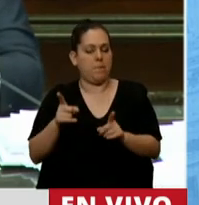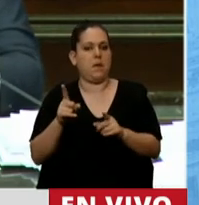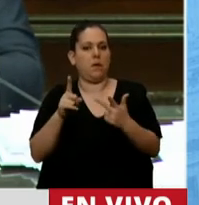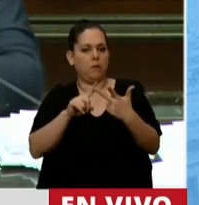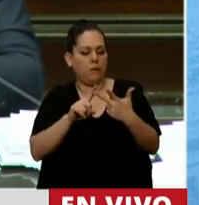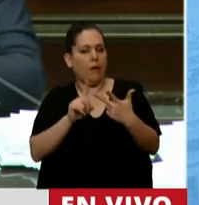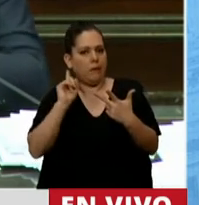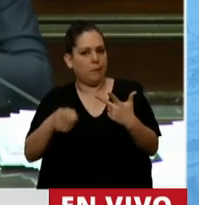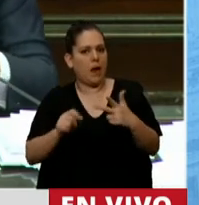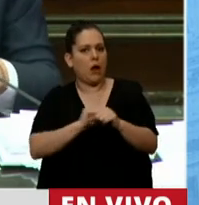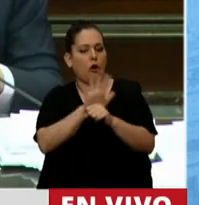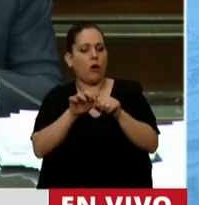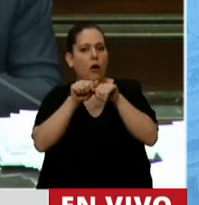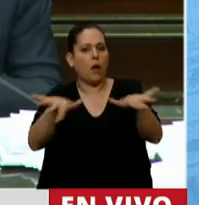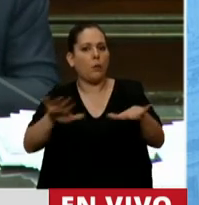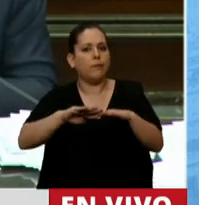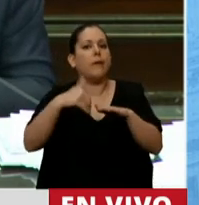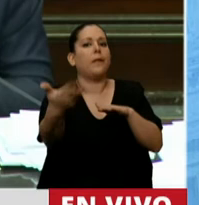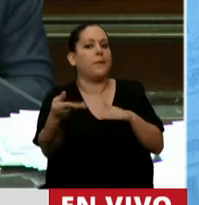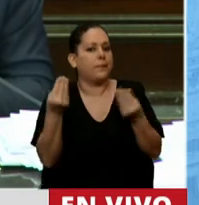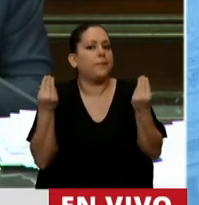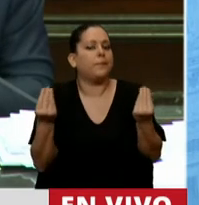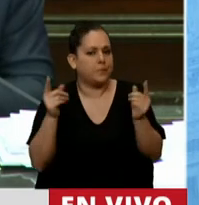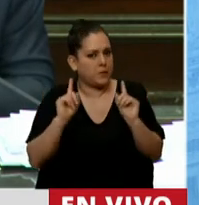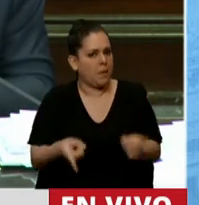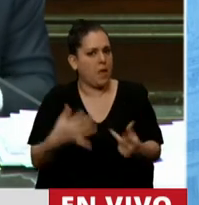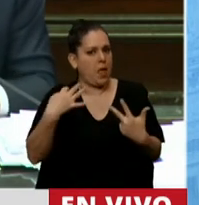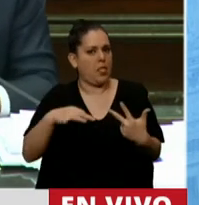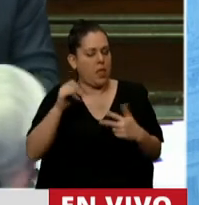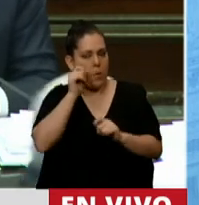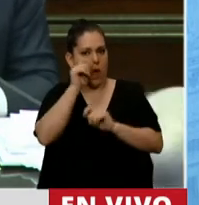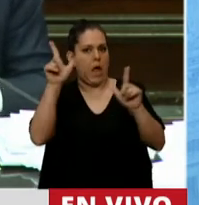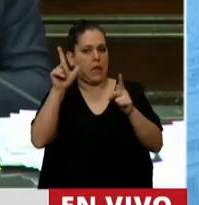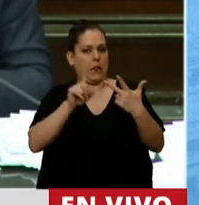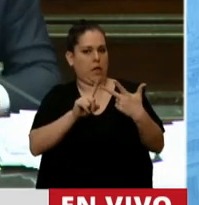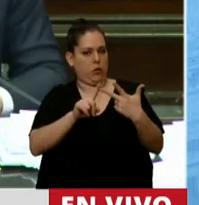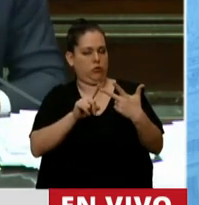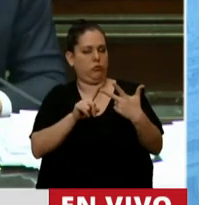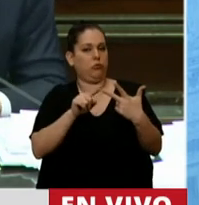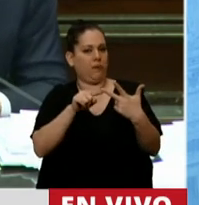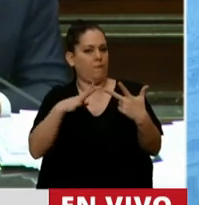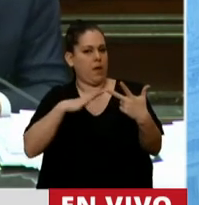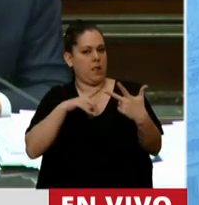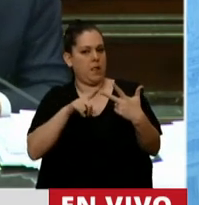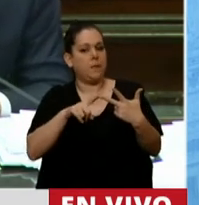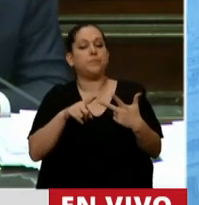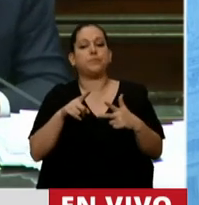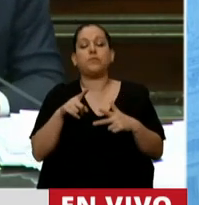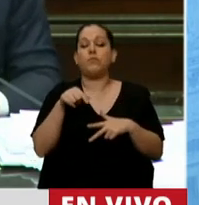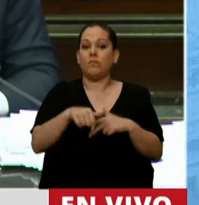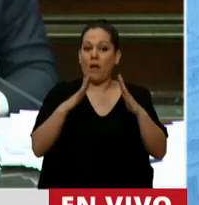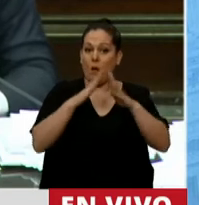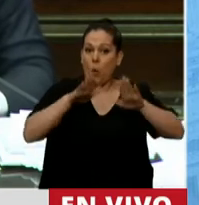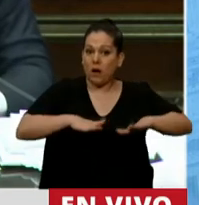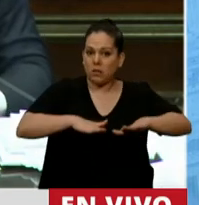colaterales de esta pandemia, de esta cuarentena. Y yo creo que en eso no se estuvo en cuenta. En la cuarentena el Congreso pudo sesionar.